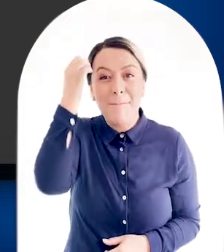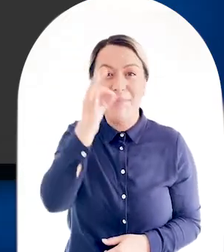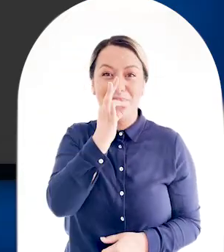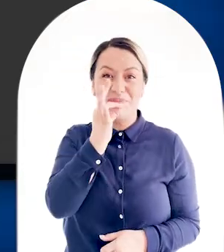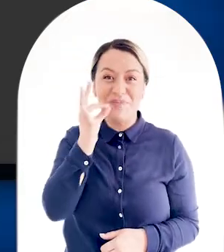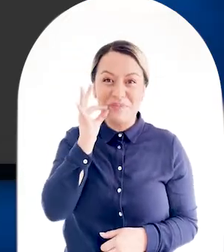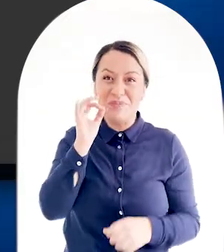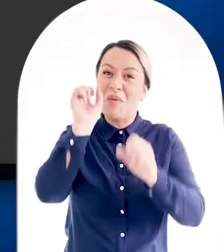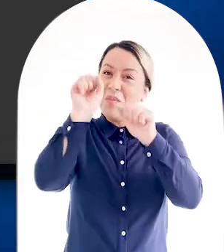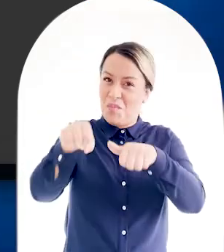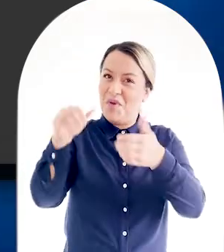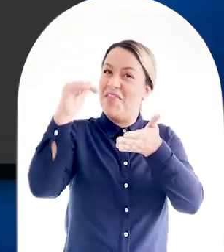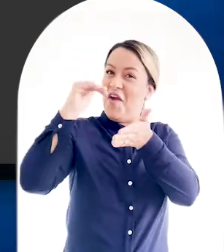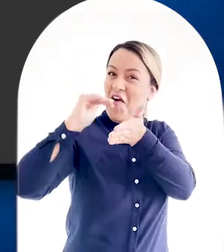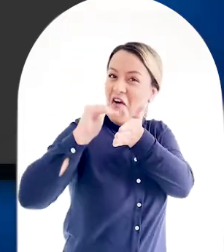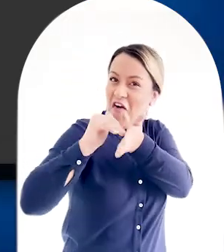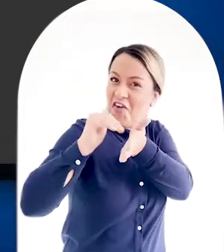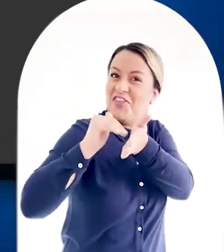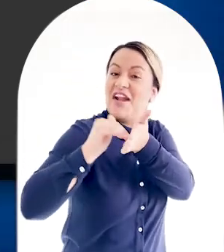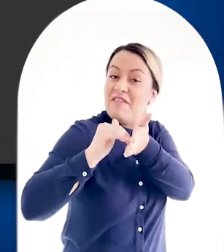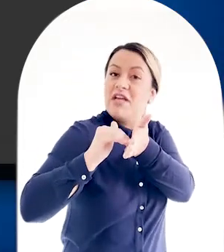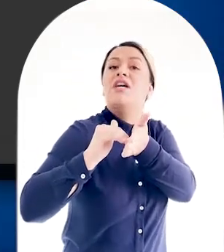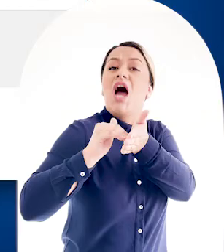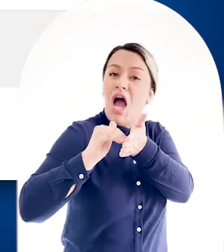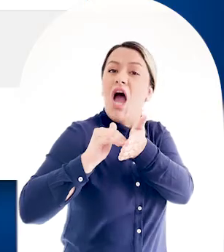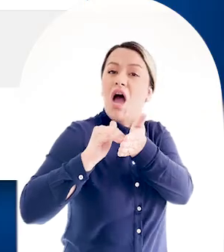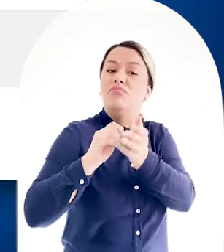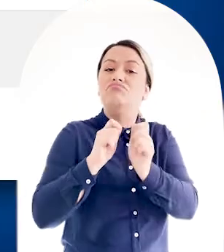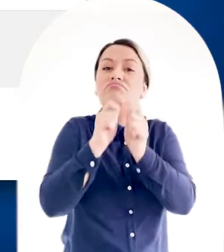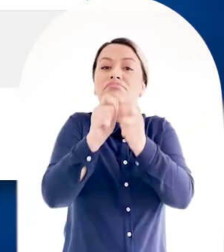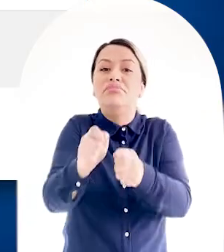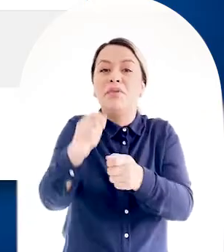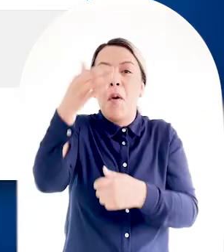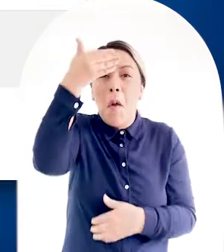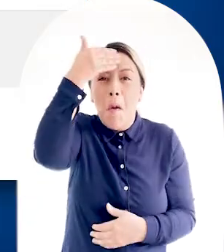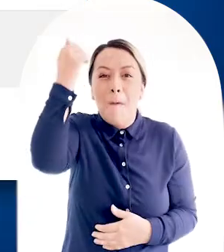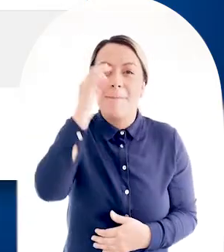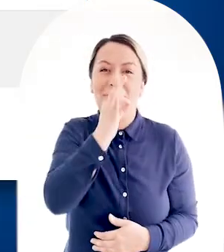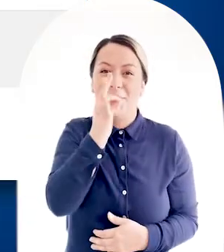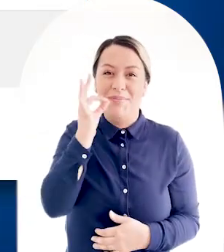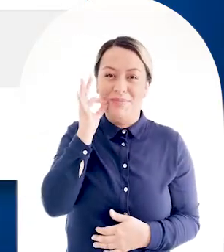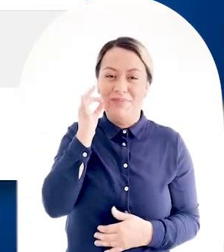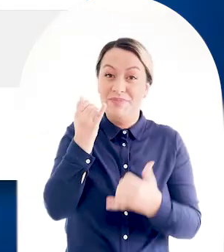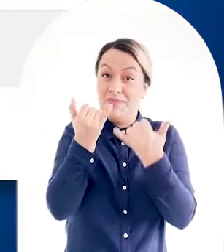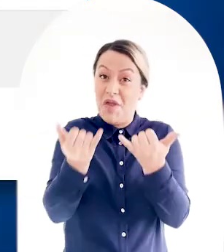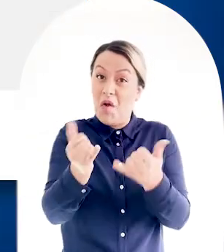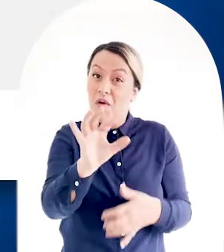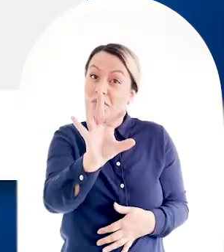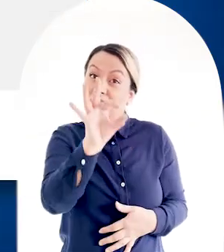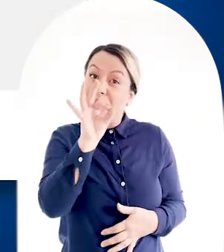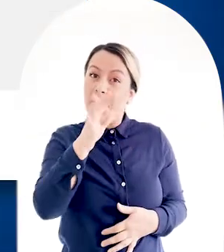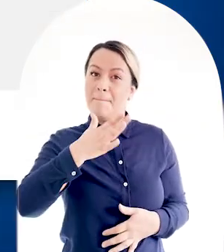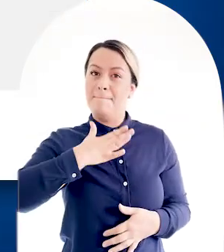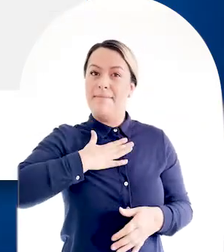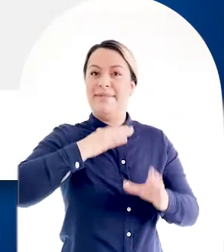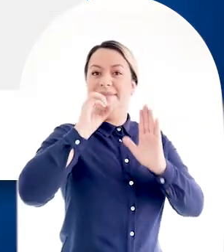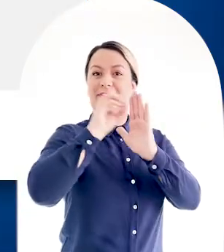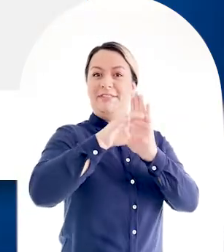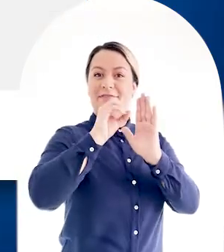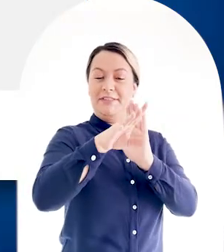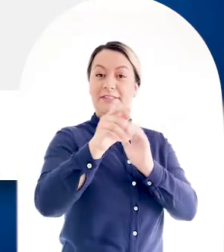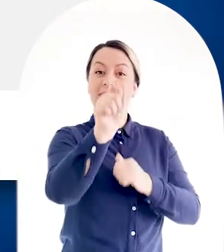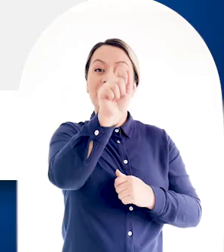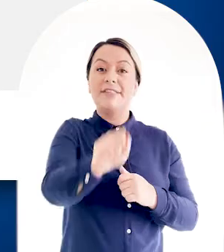nuevamente en la opción Olvidó su contraseña. Seleccionamos la opción Mis transferencias y avances.